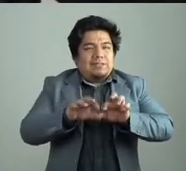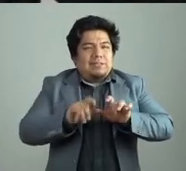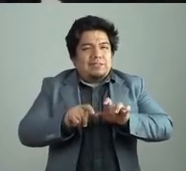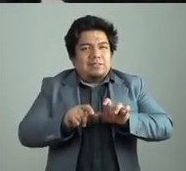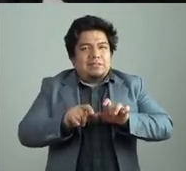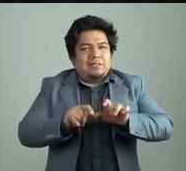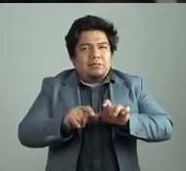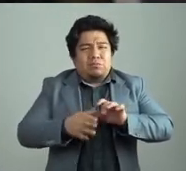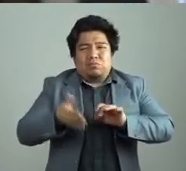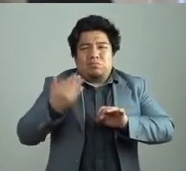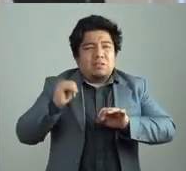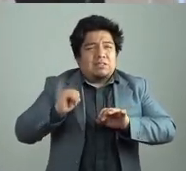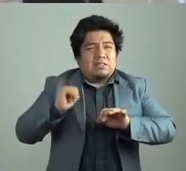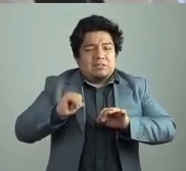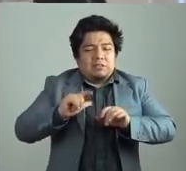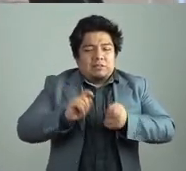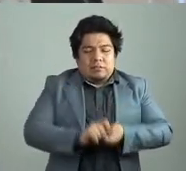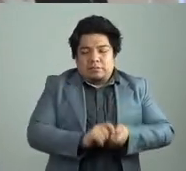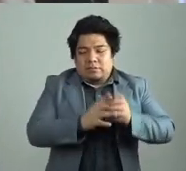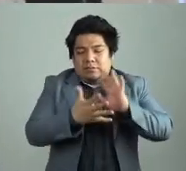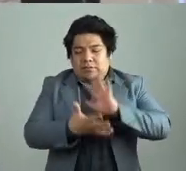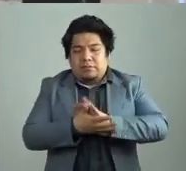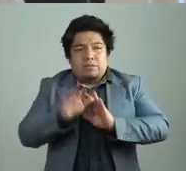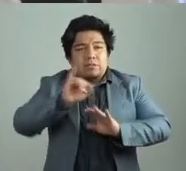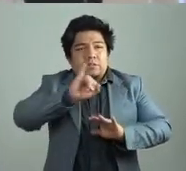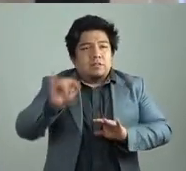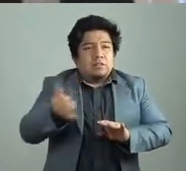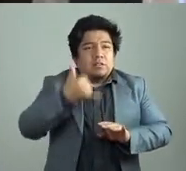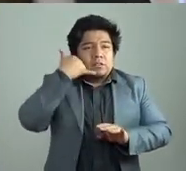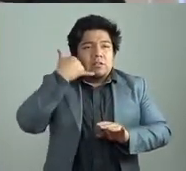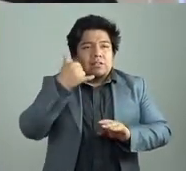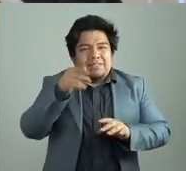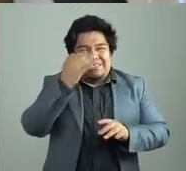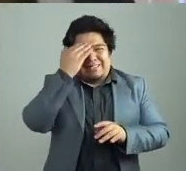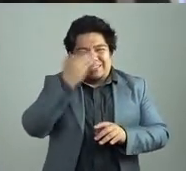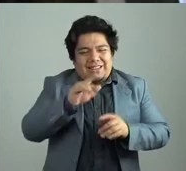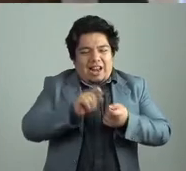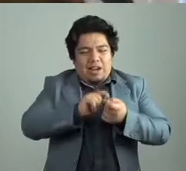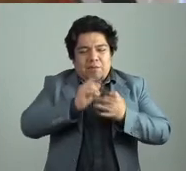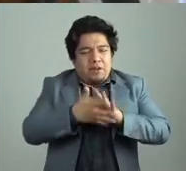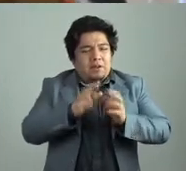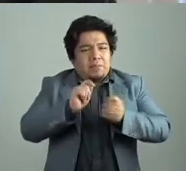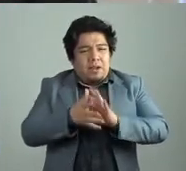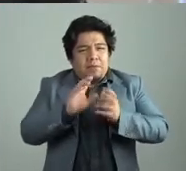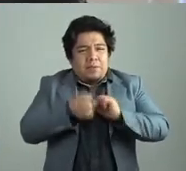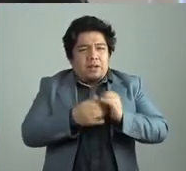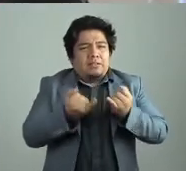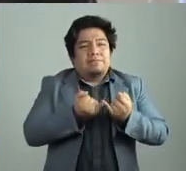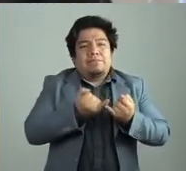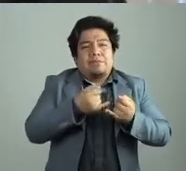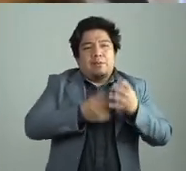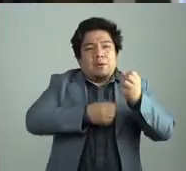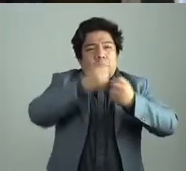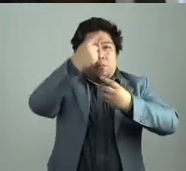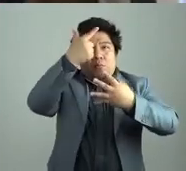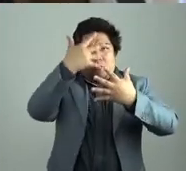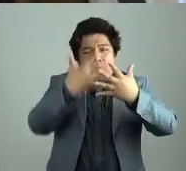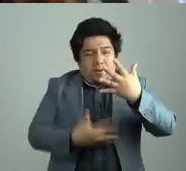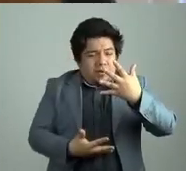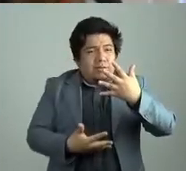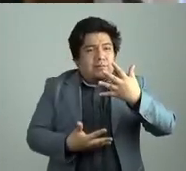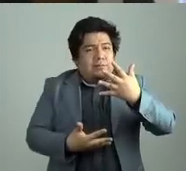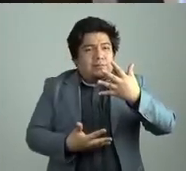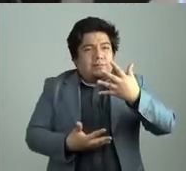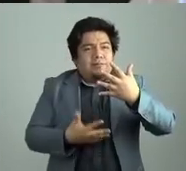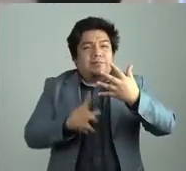antiquísima, pasa al iPhone, a notas del iPhone, ¿no? Entonces ahí transcribo, también en bloque, apreste todo en bloque, y luego